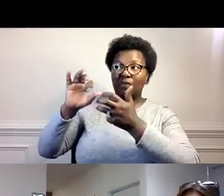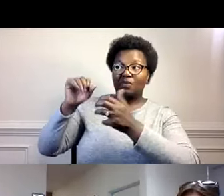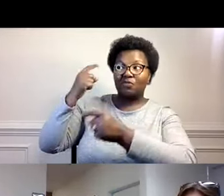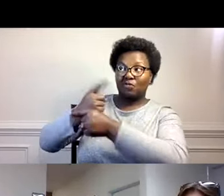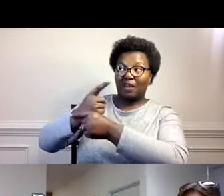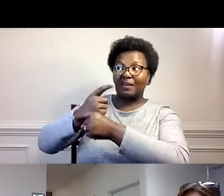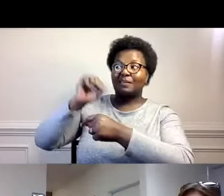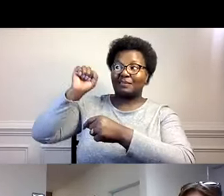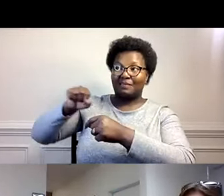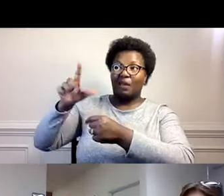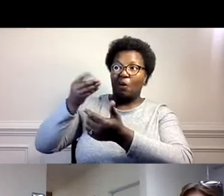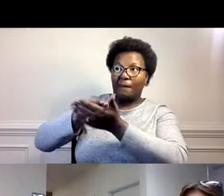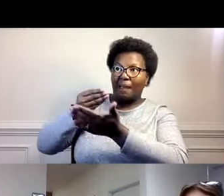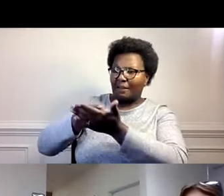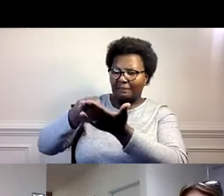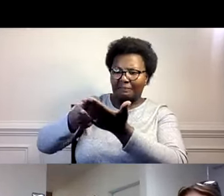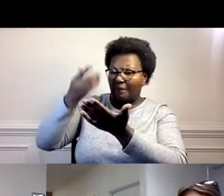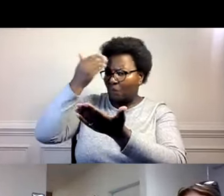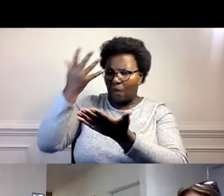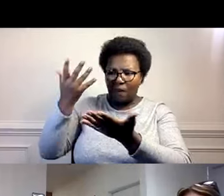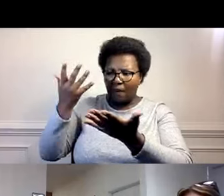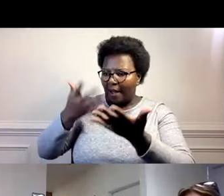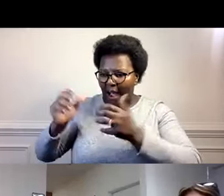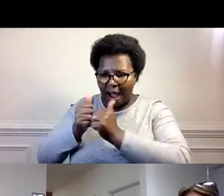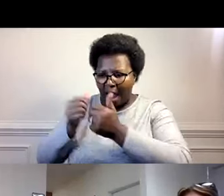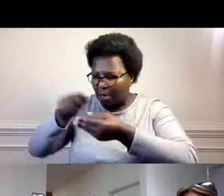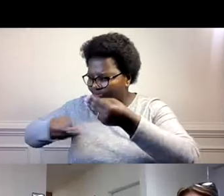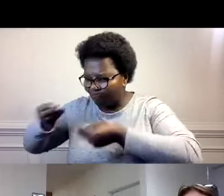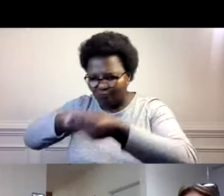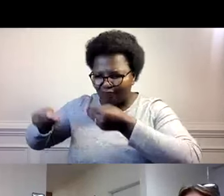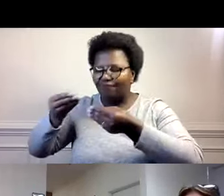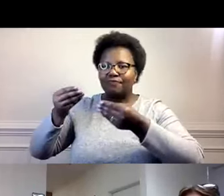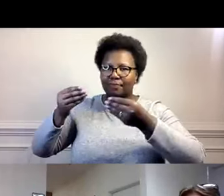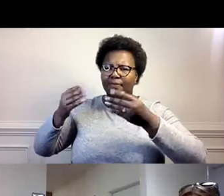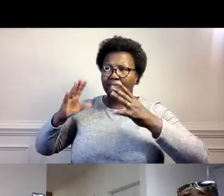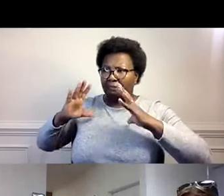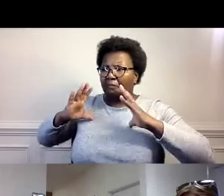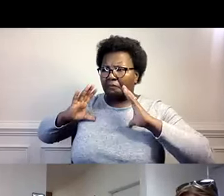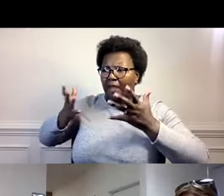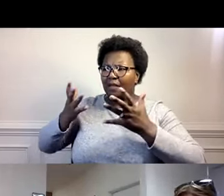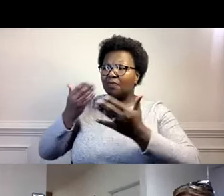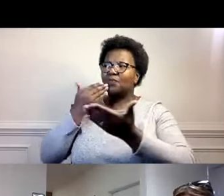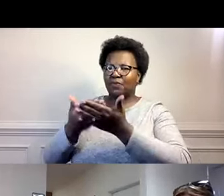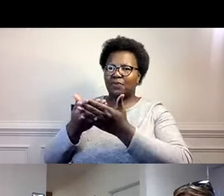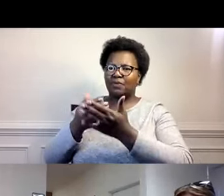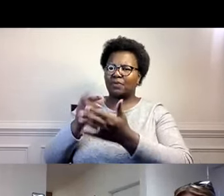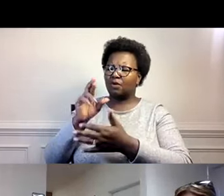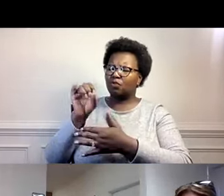Se trata de dinero, ¿verdad? Hasta da miedo a veces. Pero no. Excelente. Excelente. Rosa y Don. Muy bien.